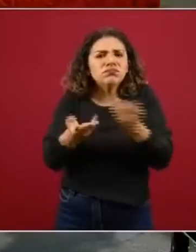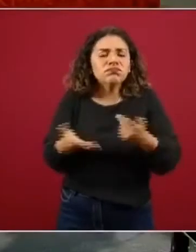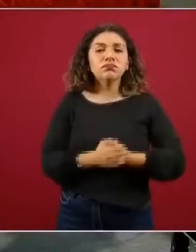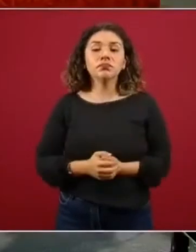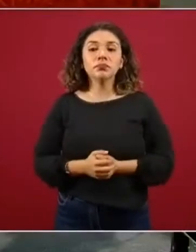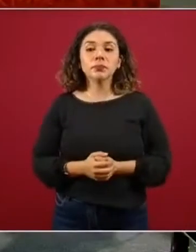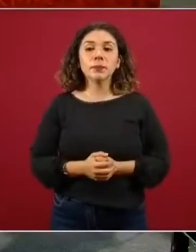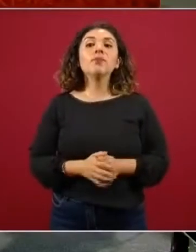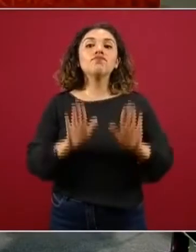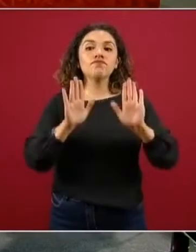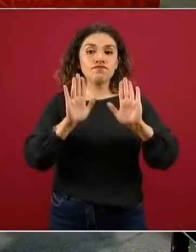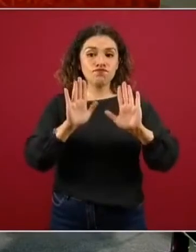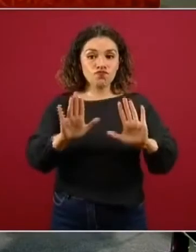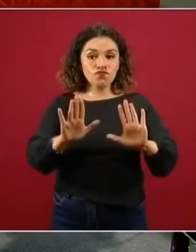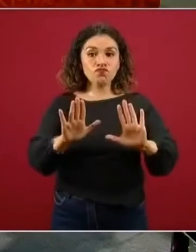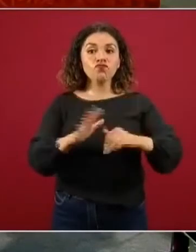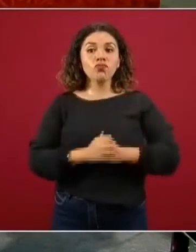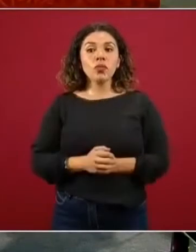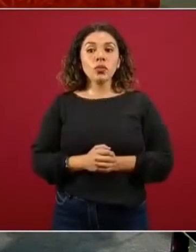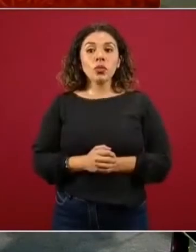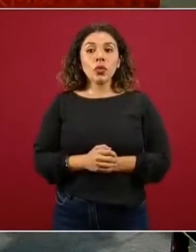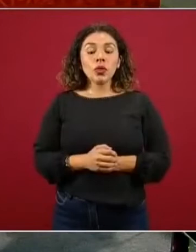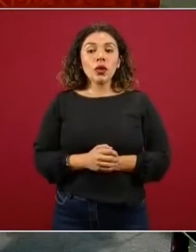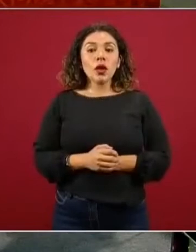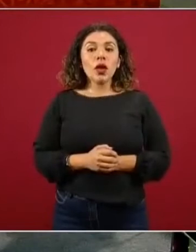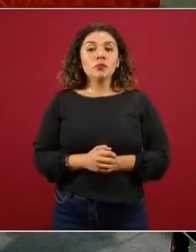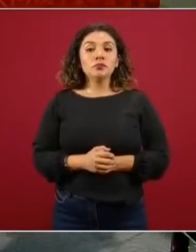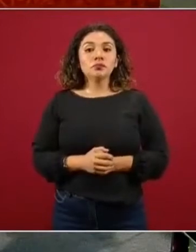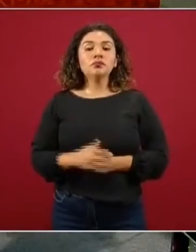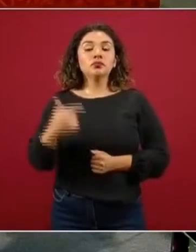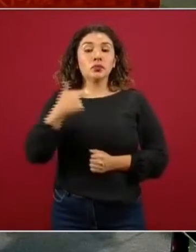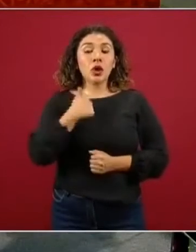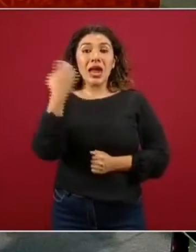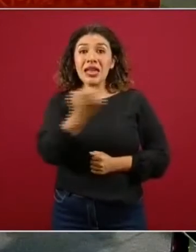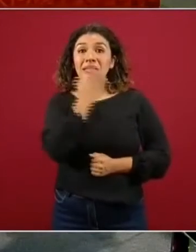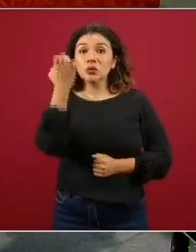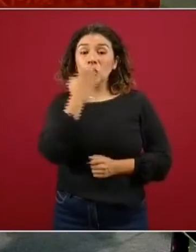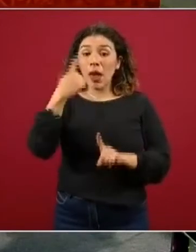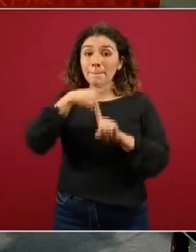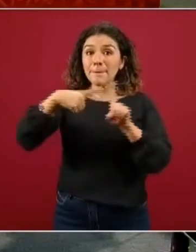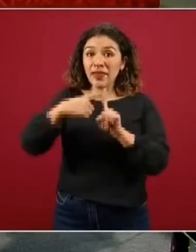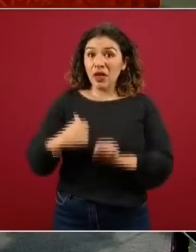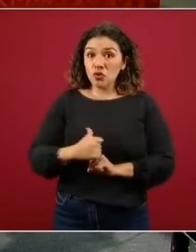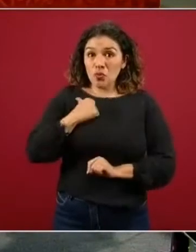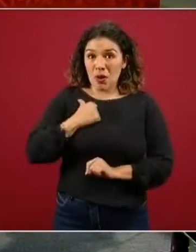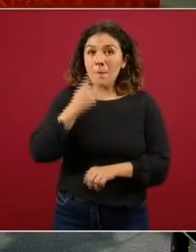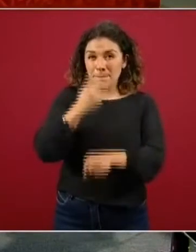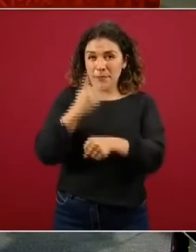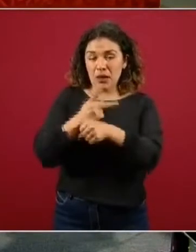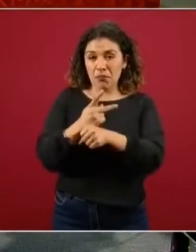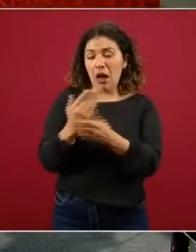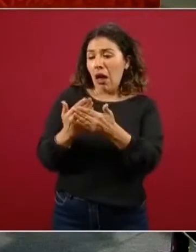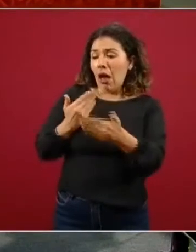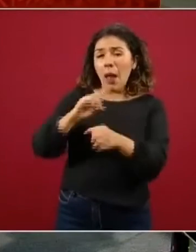Mire nosotros en la con sus permiso nosotros en el medio superior durante todo el proceso de pandemia